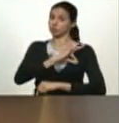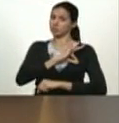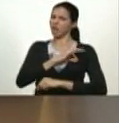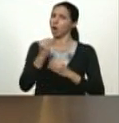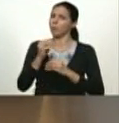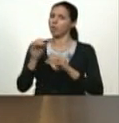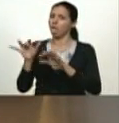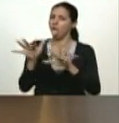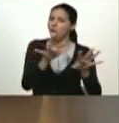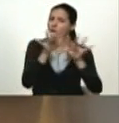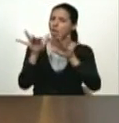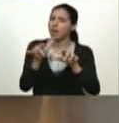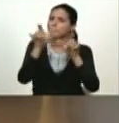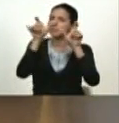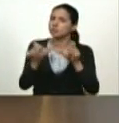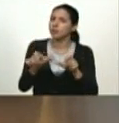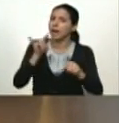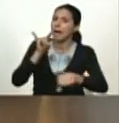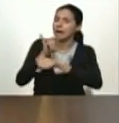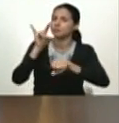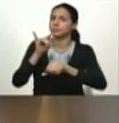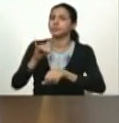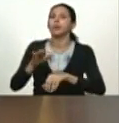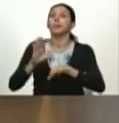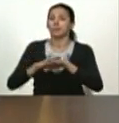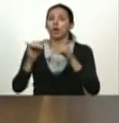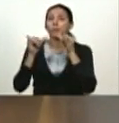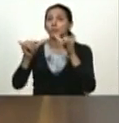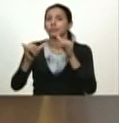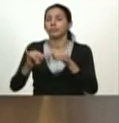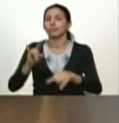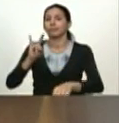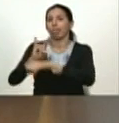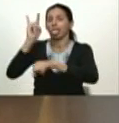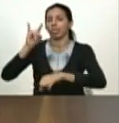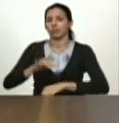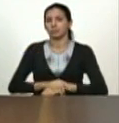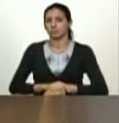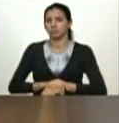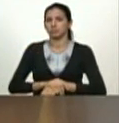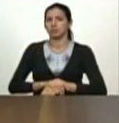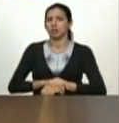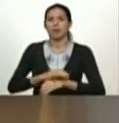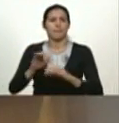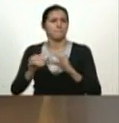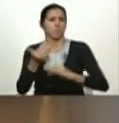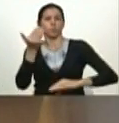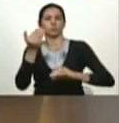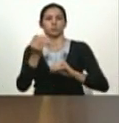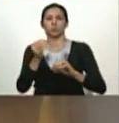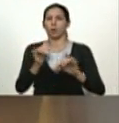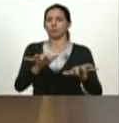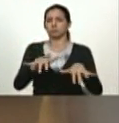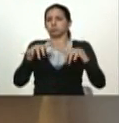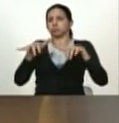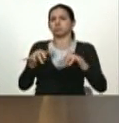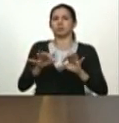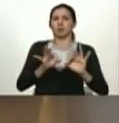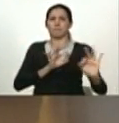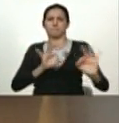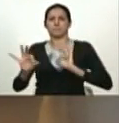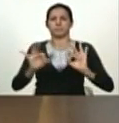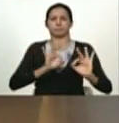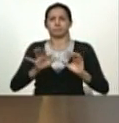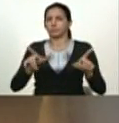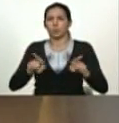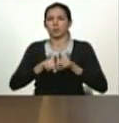televisión de la industria del espectáculo de la diversión a través del show político convierten la política en un